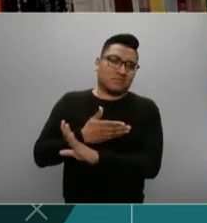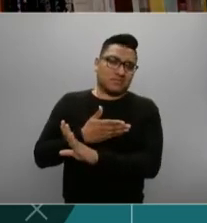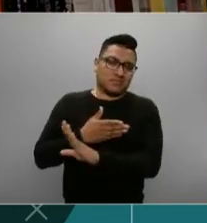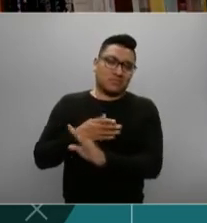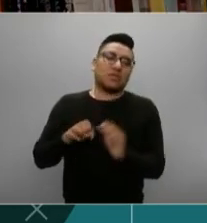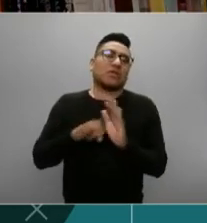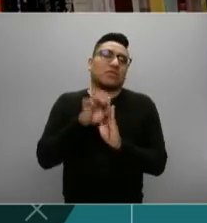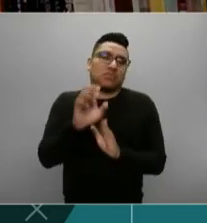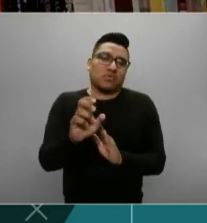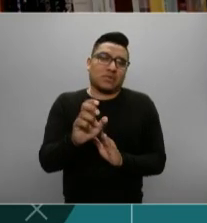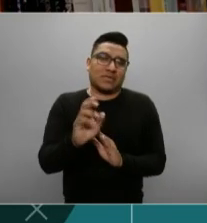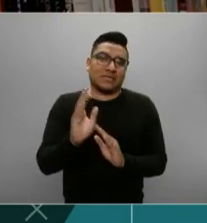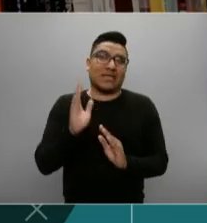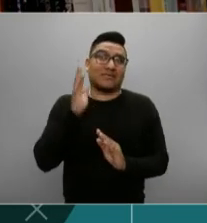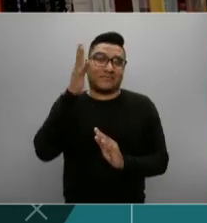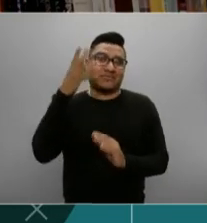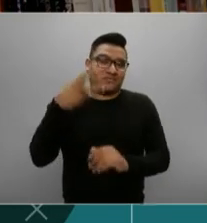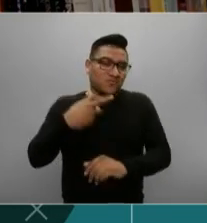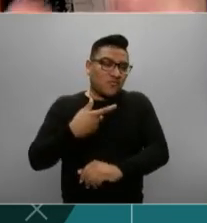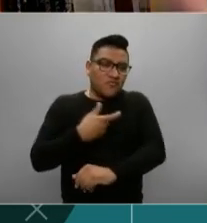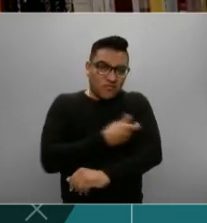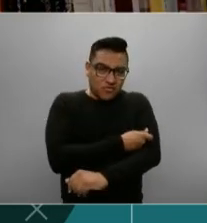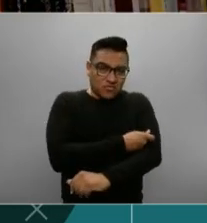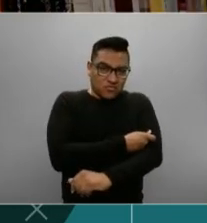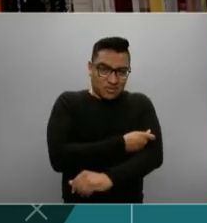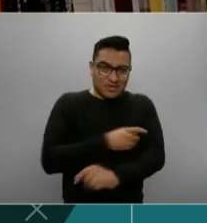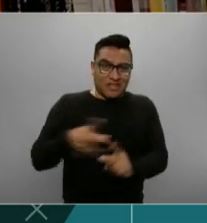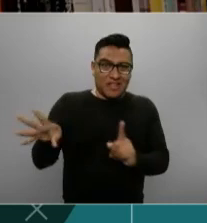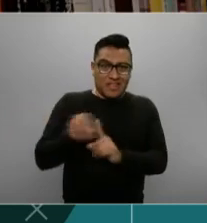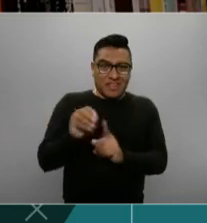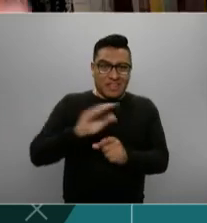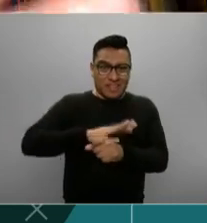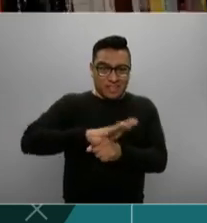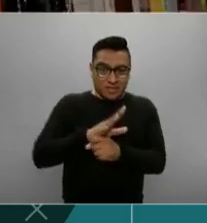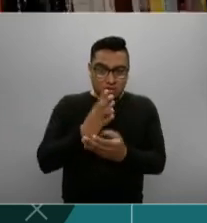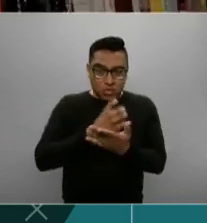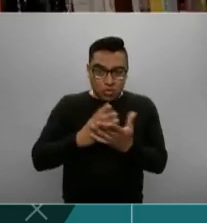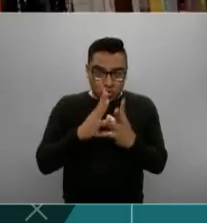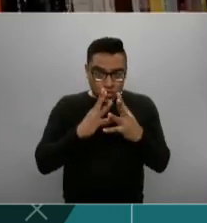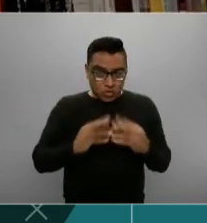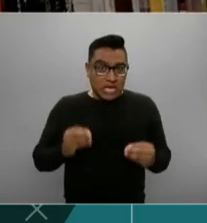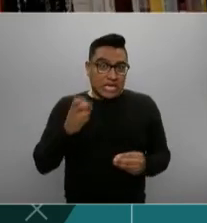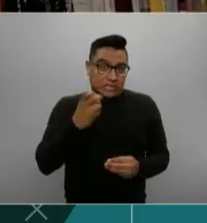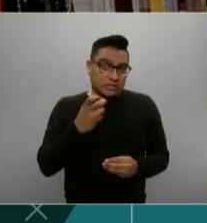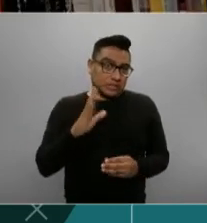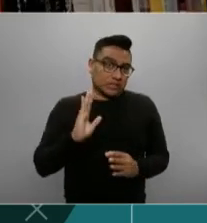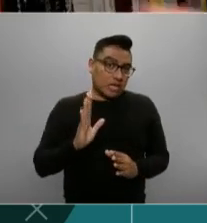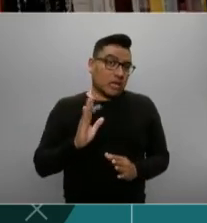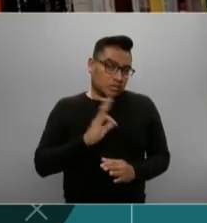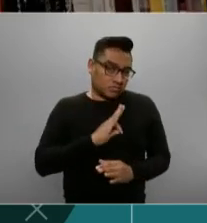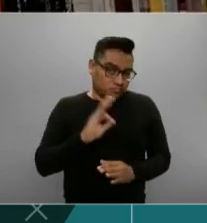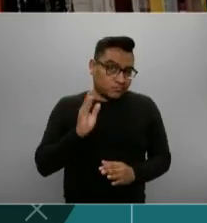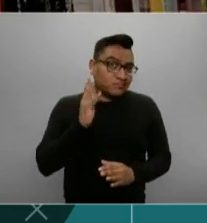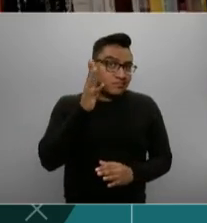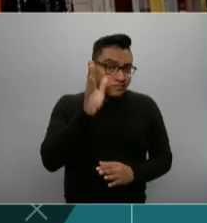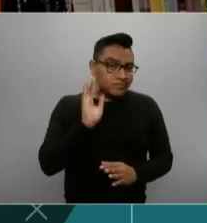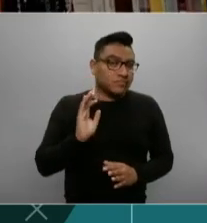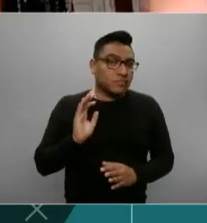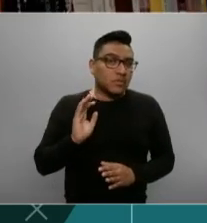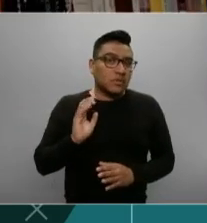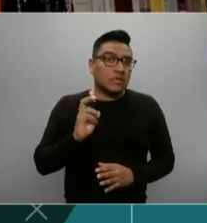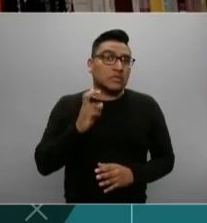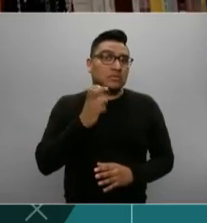vacunas que ahí vienen, cuando salgan los medicamentos realmente efectivos que ahí vienen, vayan a dar,